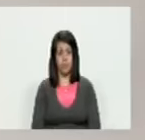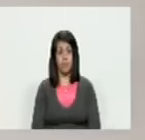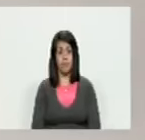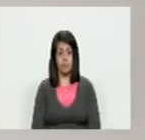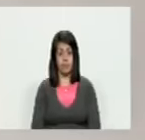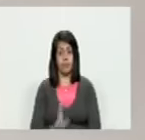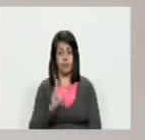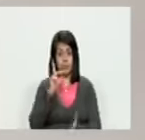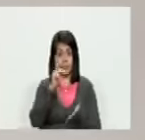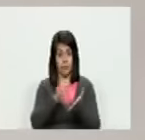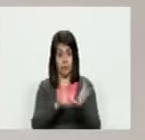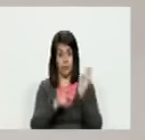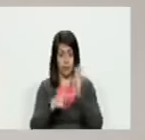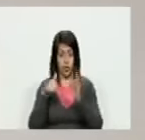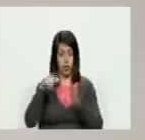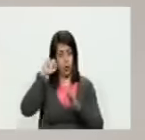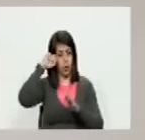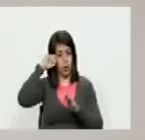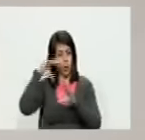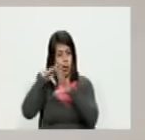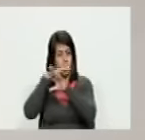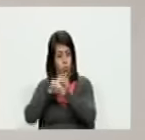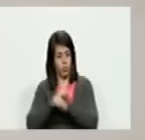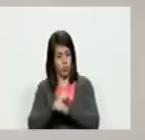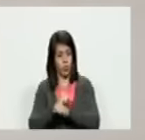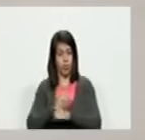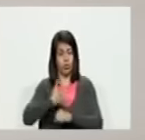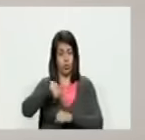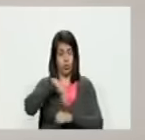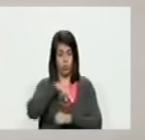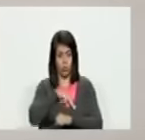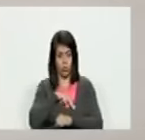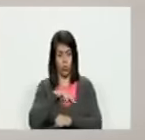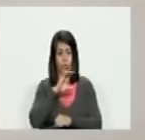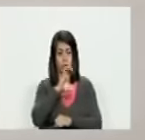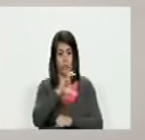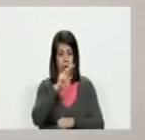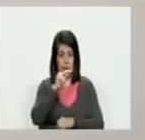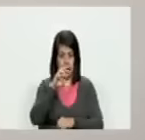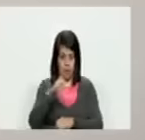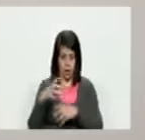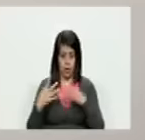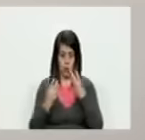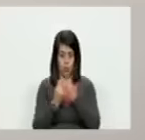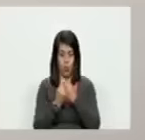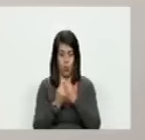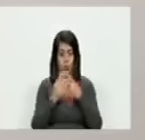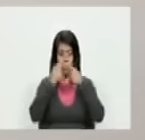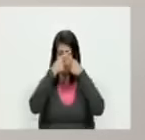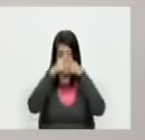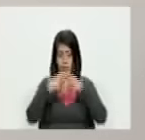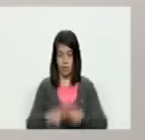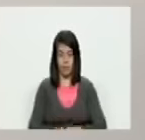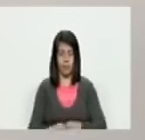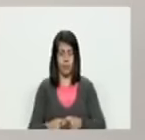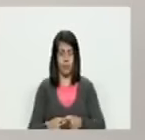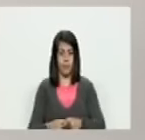aparecieron yo recuerdo esa noche estábamos los rectores del consejo nacional electoral en la sala de totalización